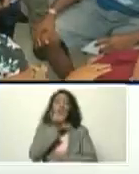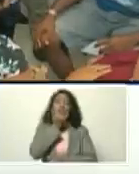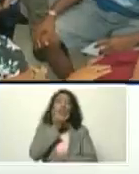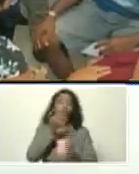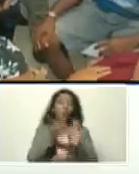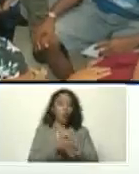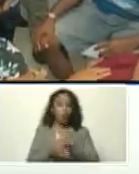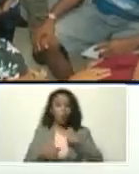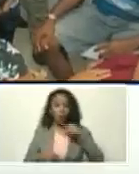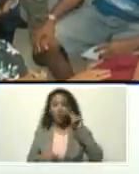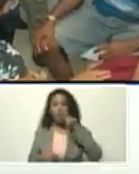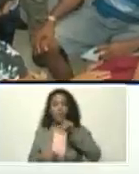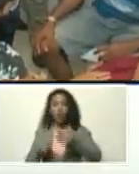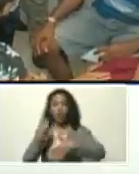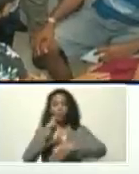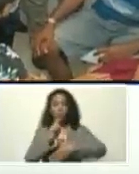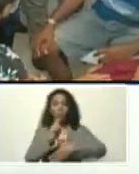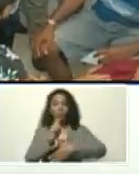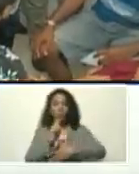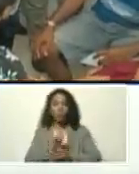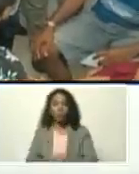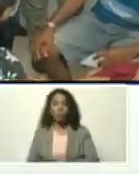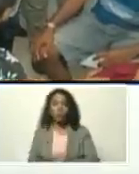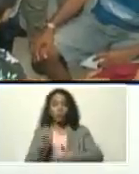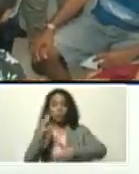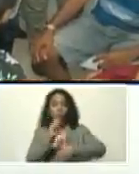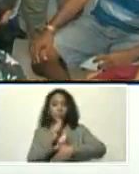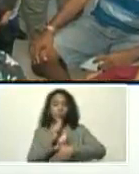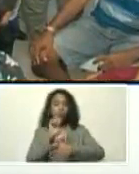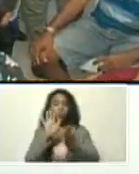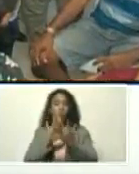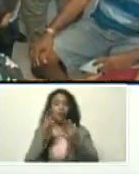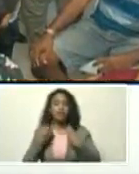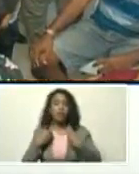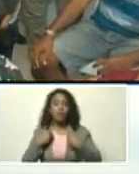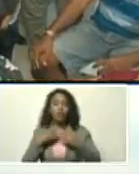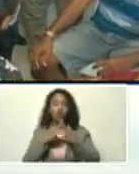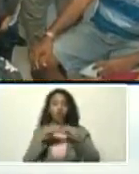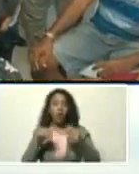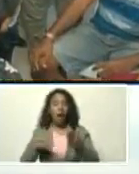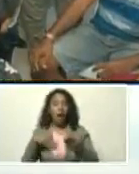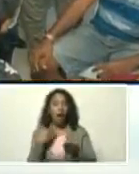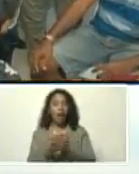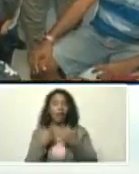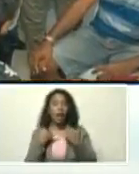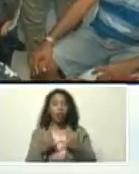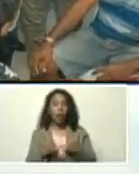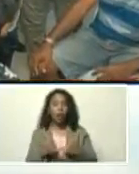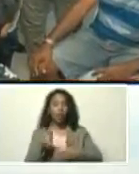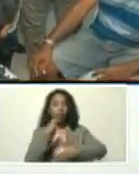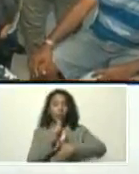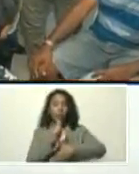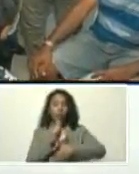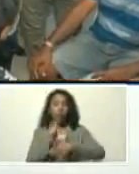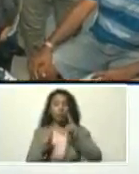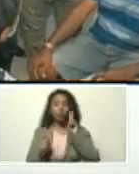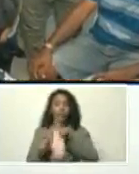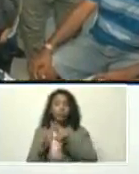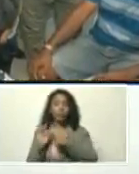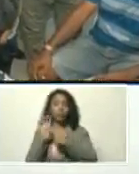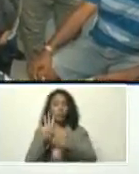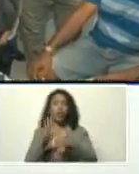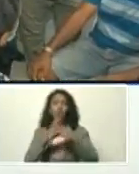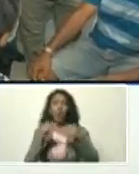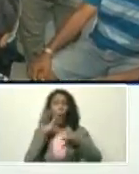lo estuve viendo, por Telesur, Telesur, transmitió en vivo, todo, hasta ahorita, estaba Telesur, transmitiendo,